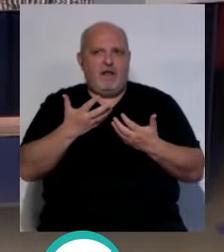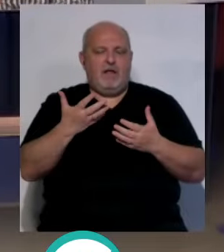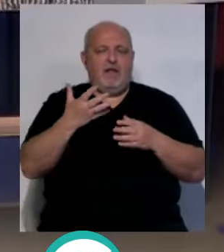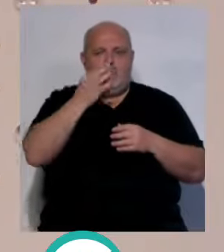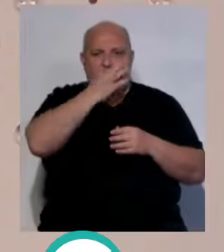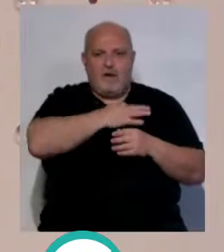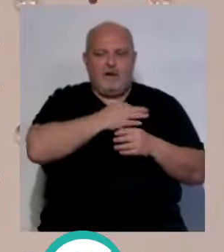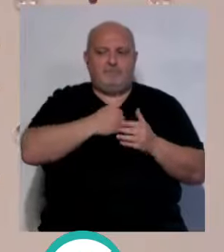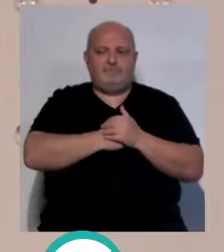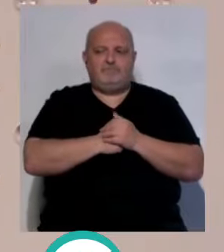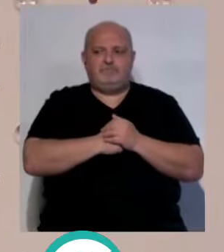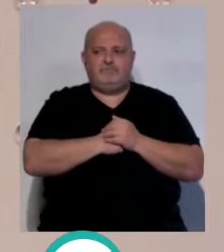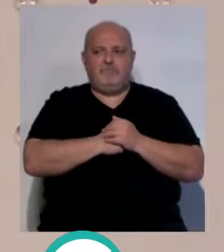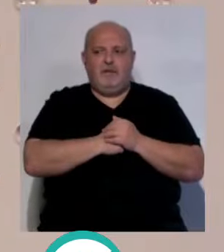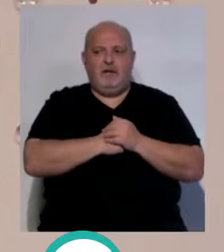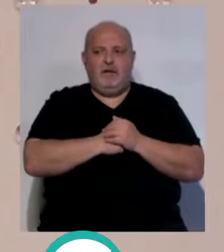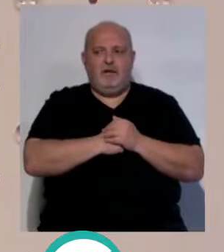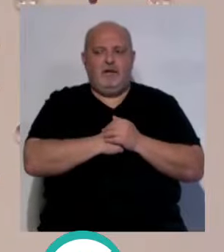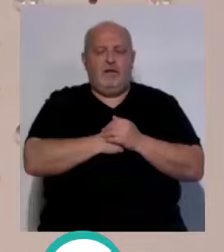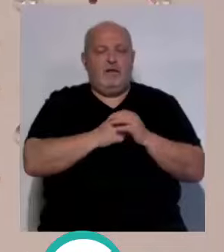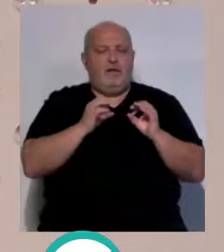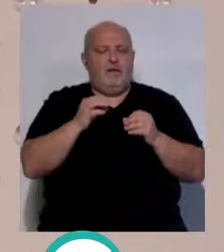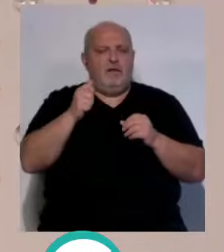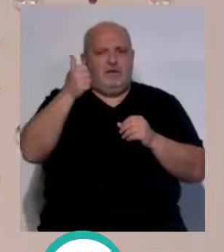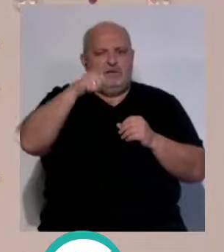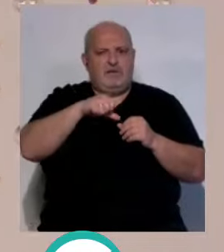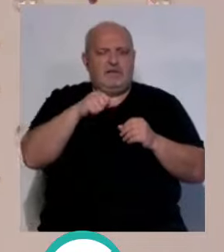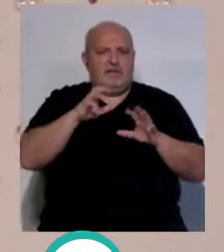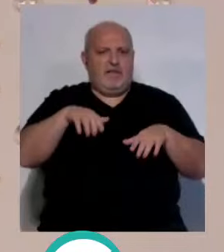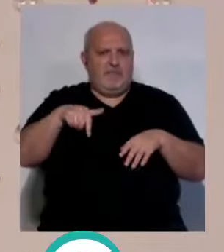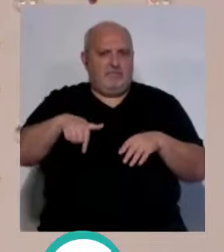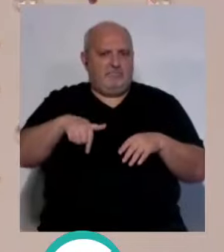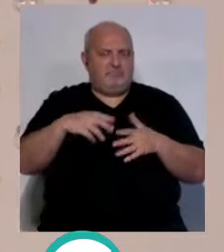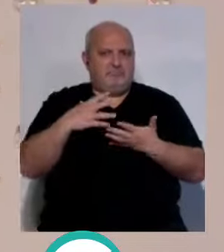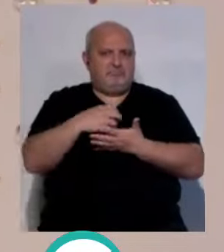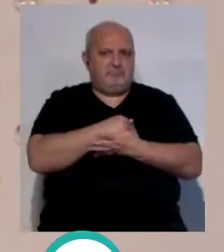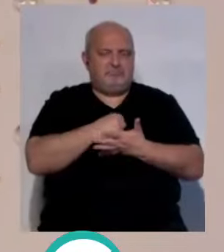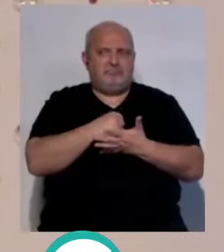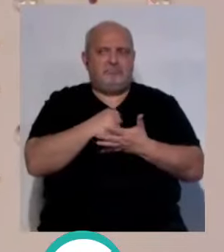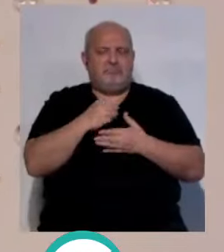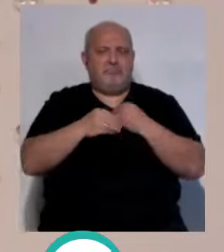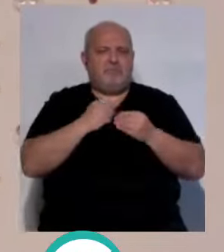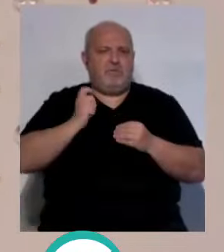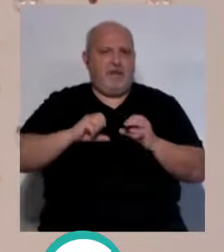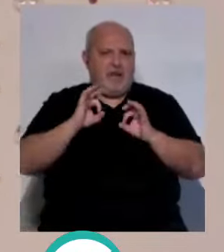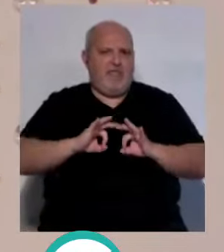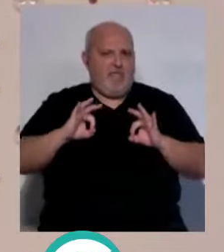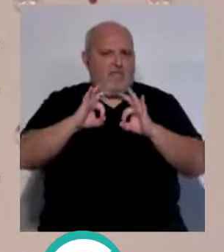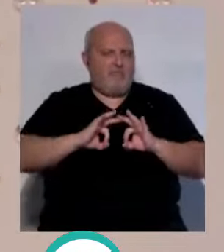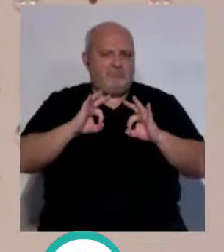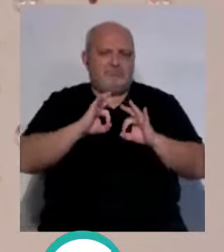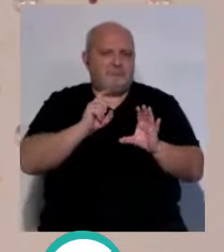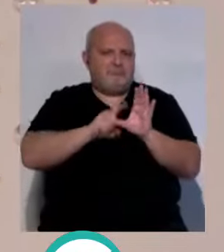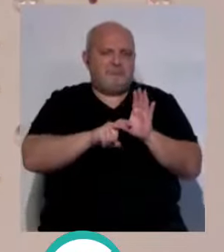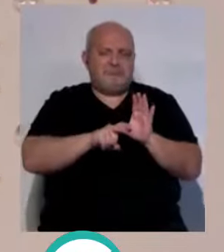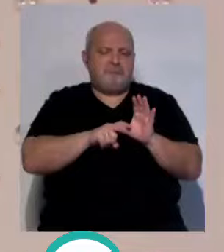el Puerto Real y además con chicos de Cádiz, chicos de Cádiz que no están cobrando, que vienen